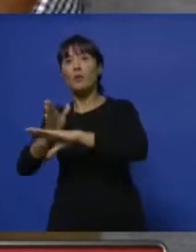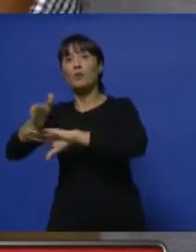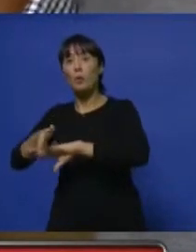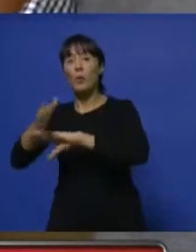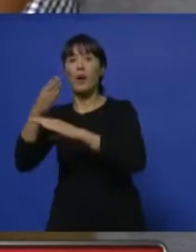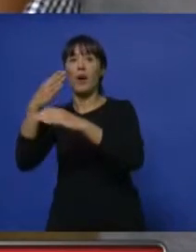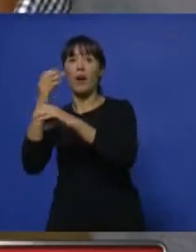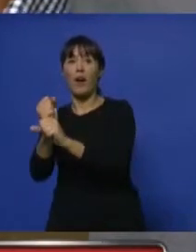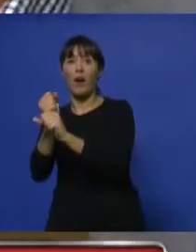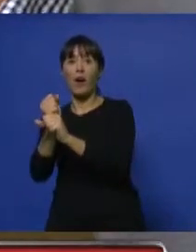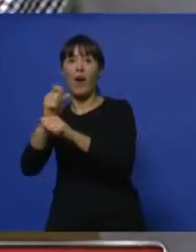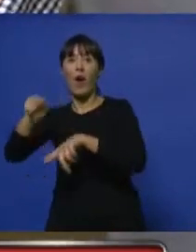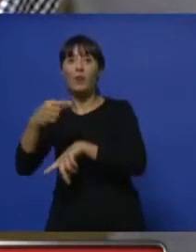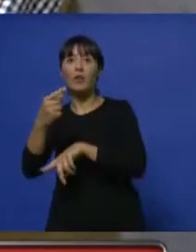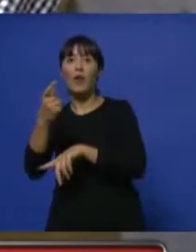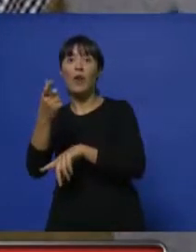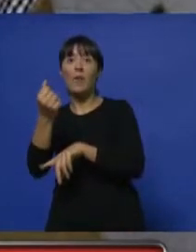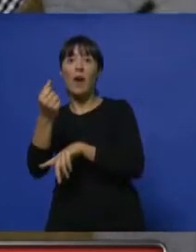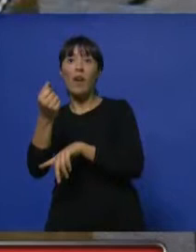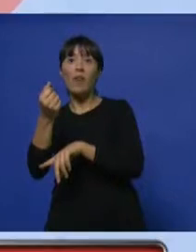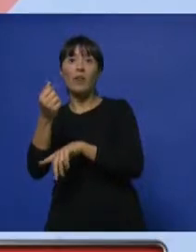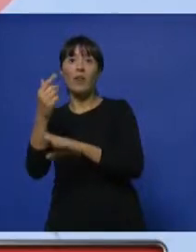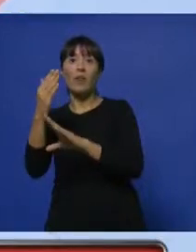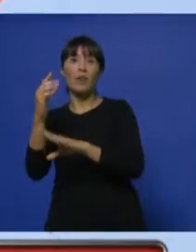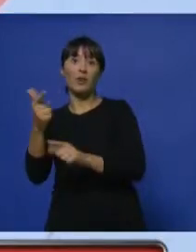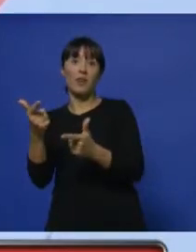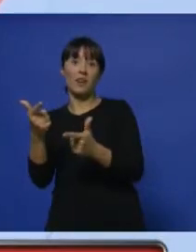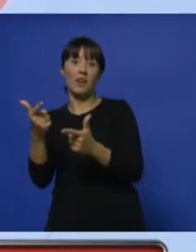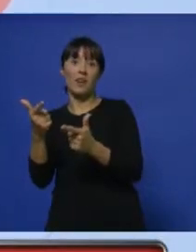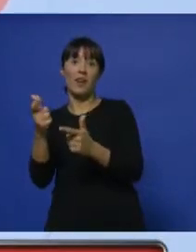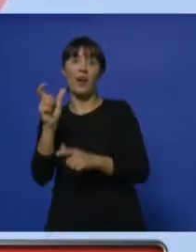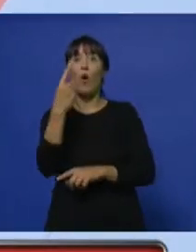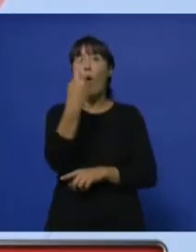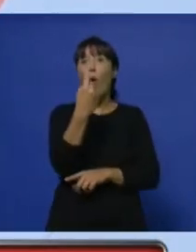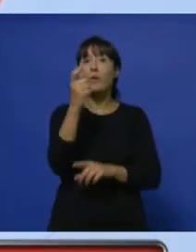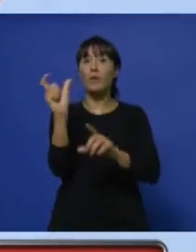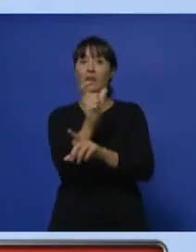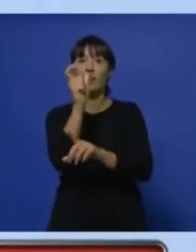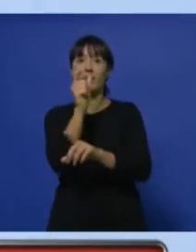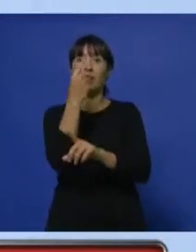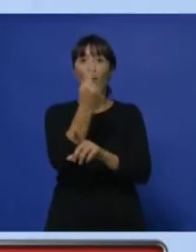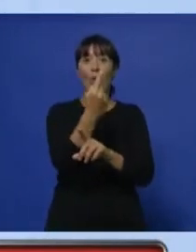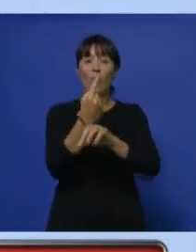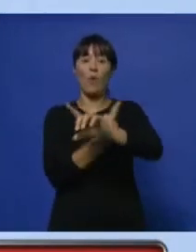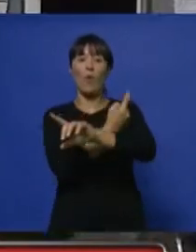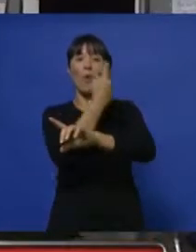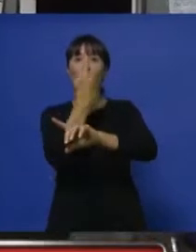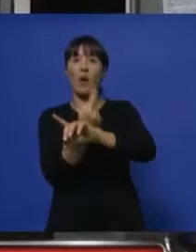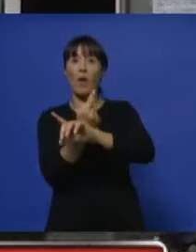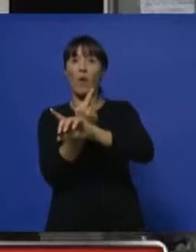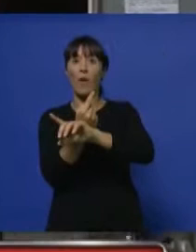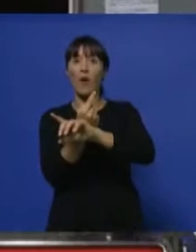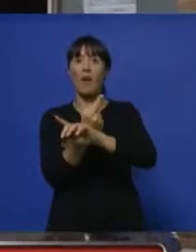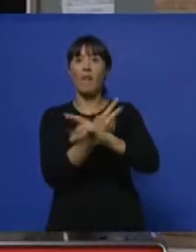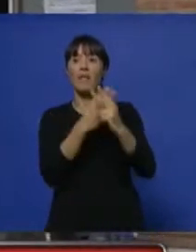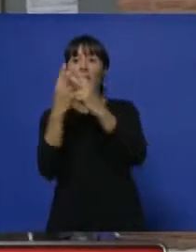ticket, no hay costo, digamos. Y hay un costo muy reducido si se hace dentro de la